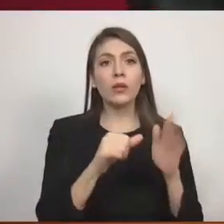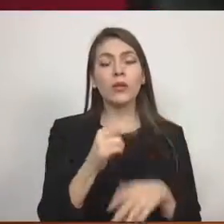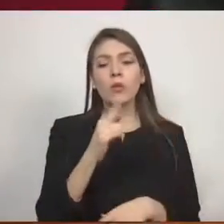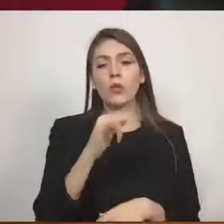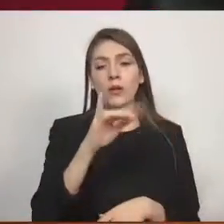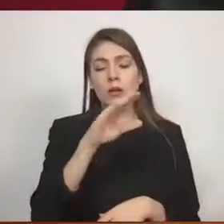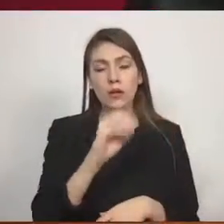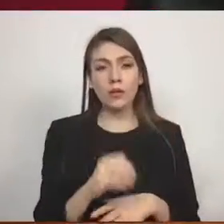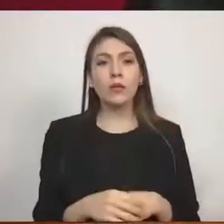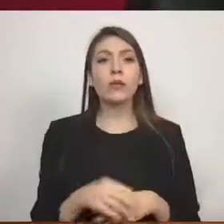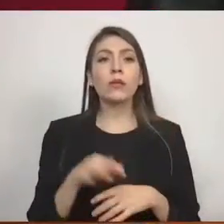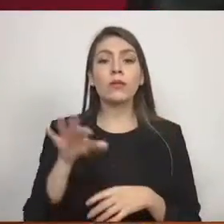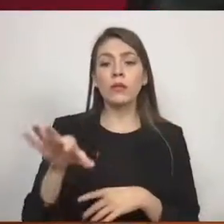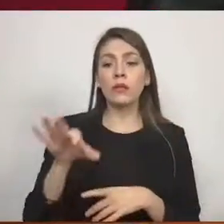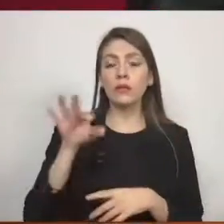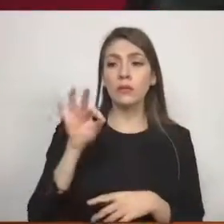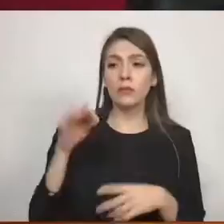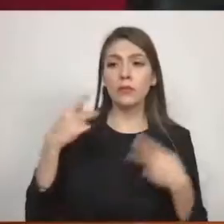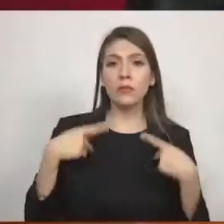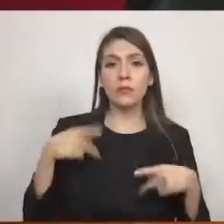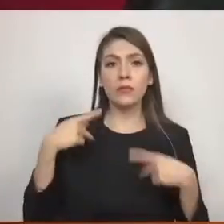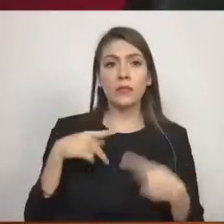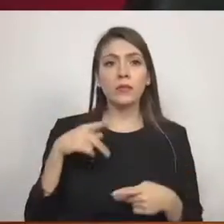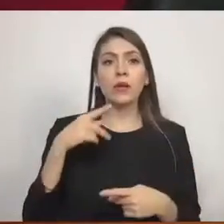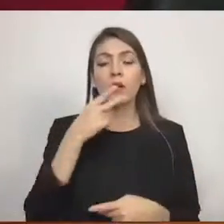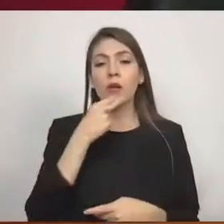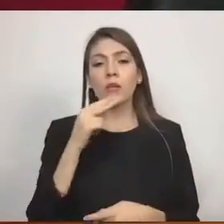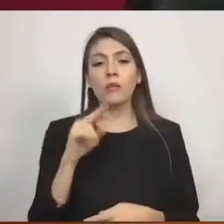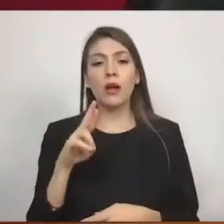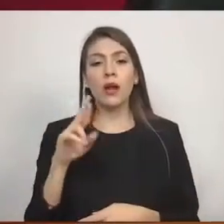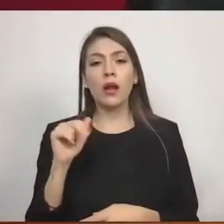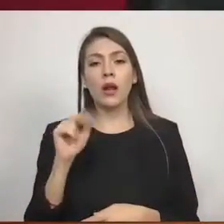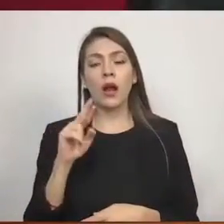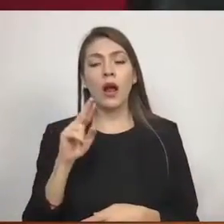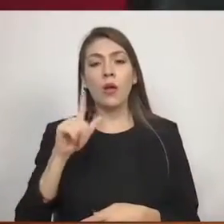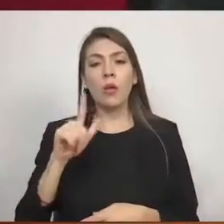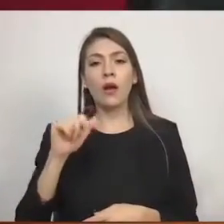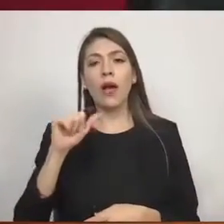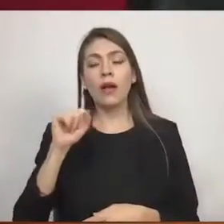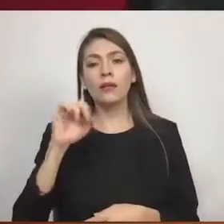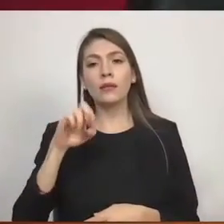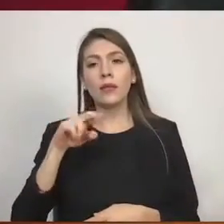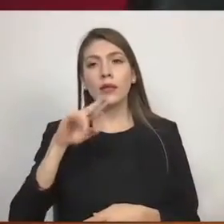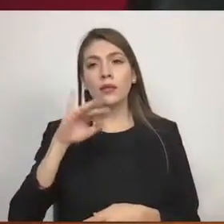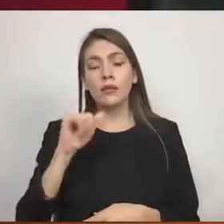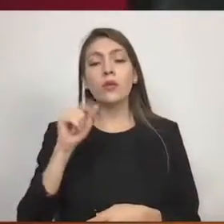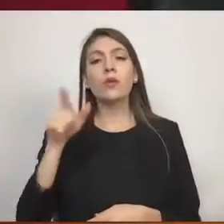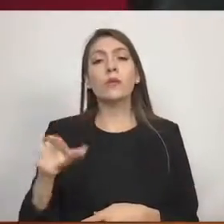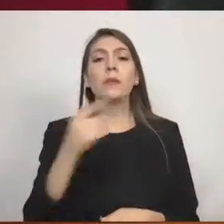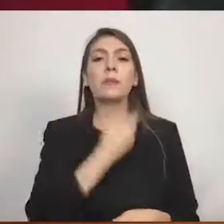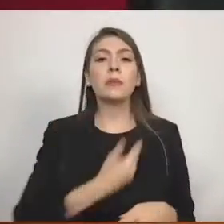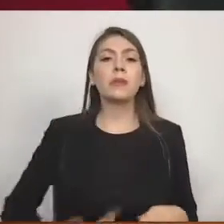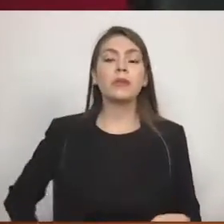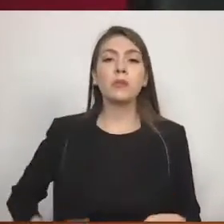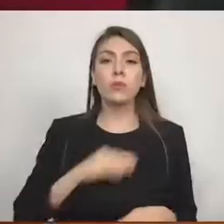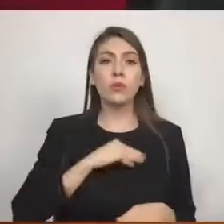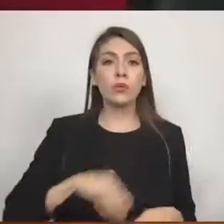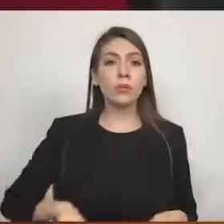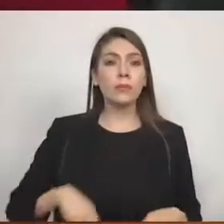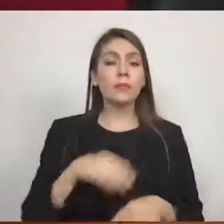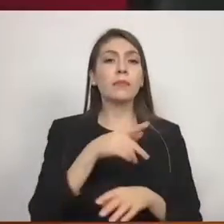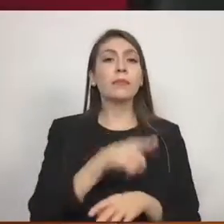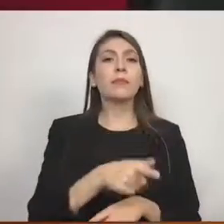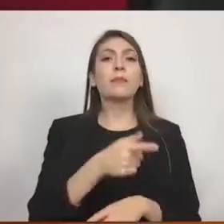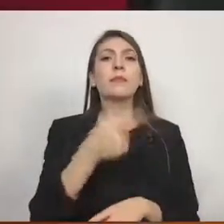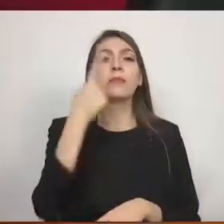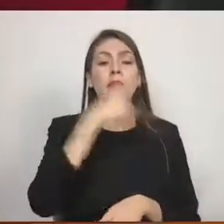ciudadano Raúl Asencio Pilar, presidente municipal sustituto del honorable ayuntamiento de Villa Victoria,